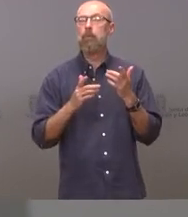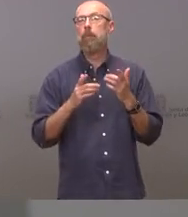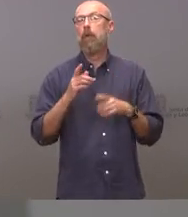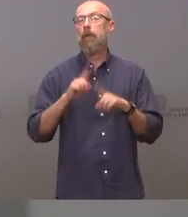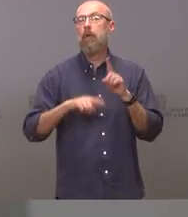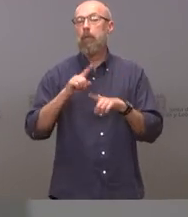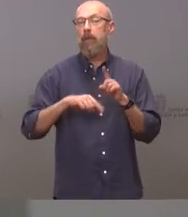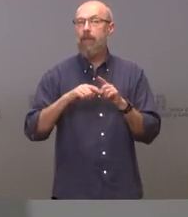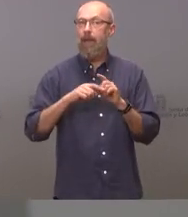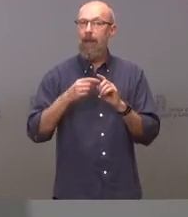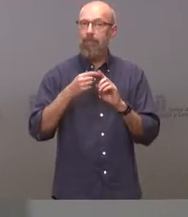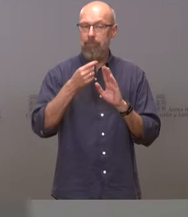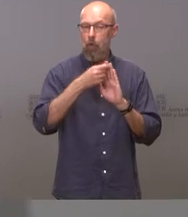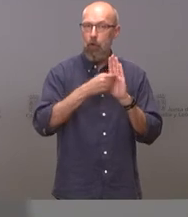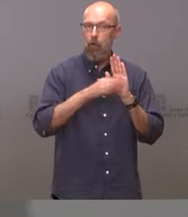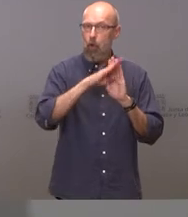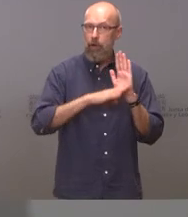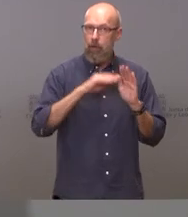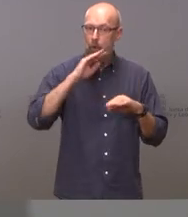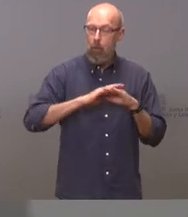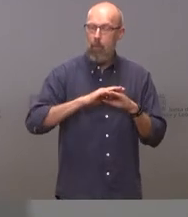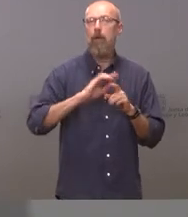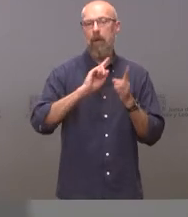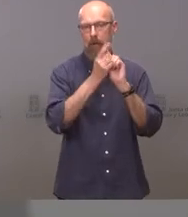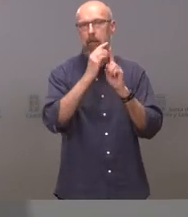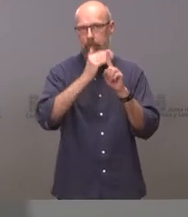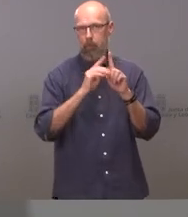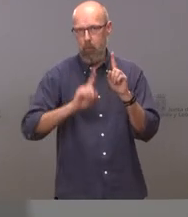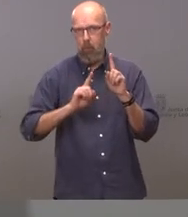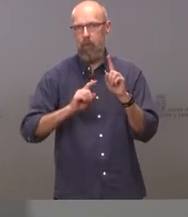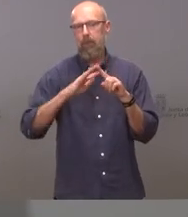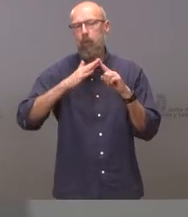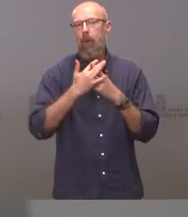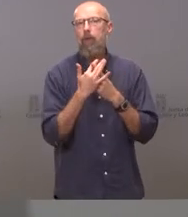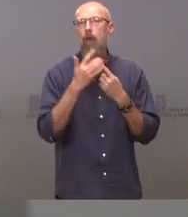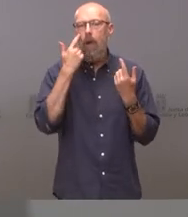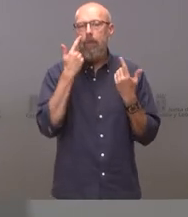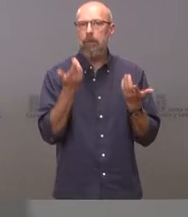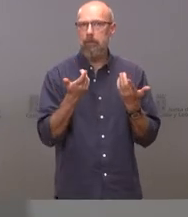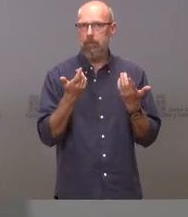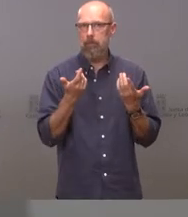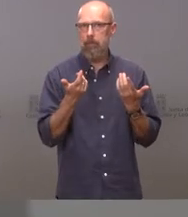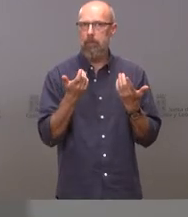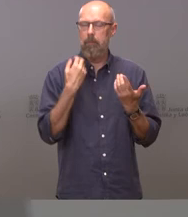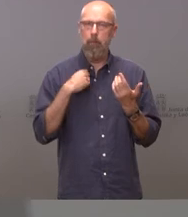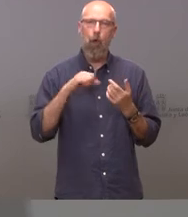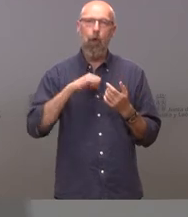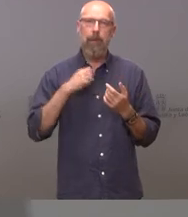el nivel 1 y cuando tengamos la situación sanitaria de saturación de nuestros hospitales